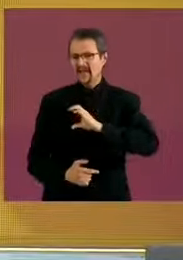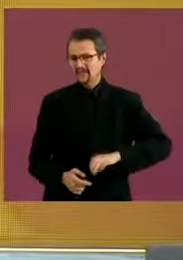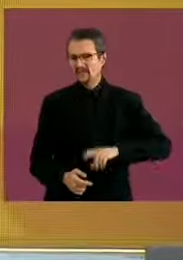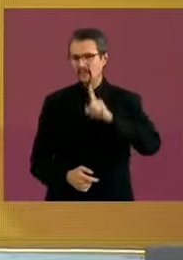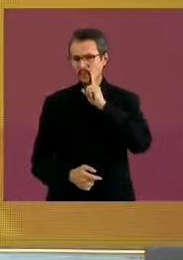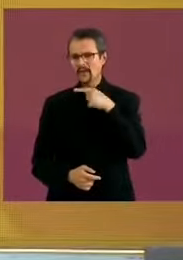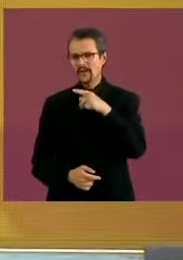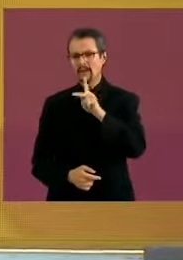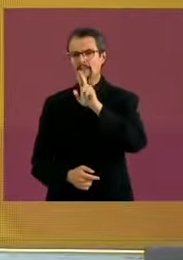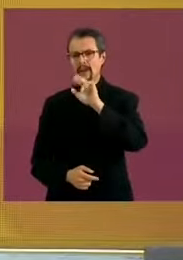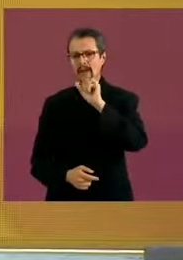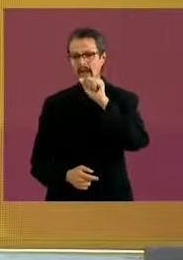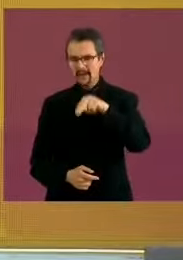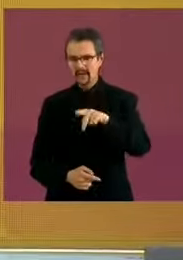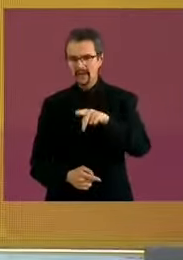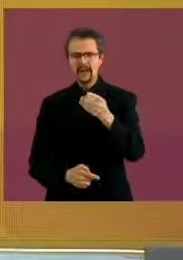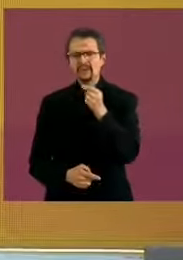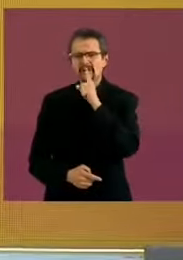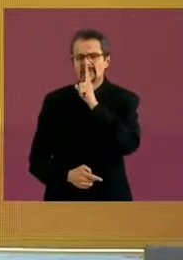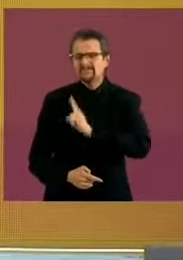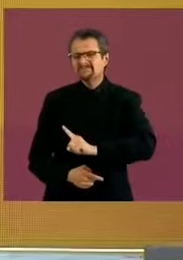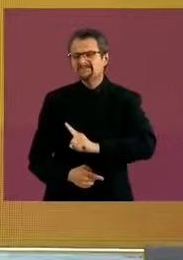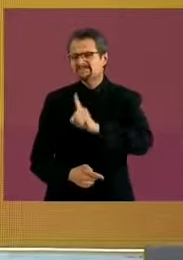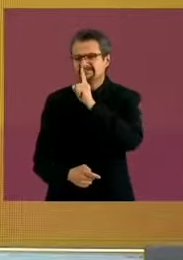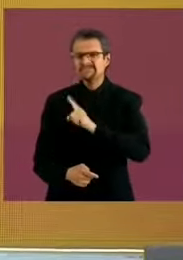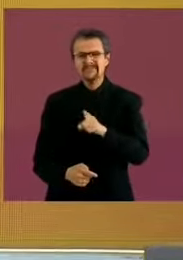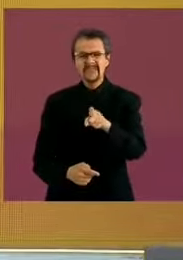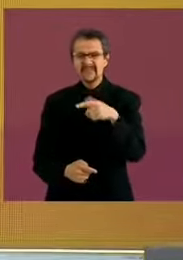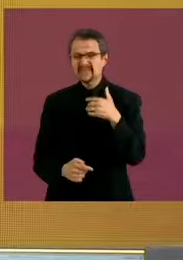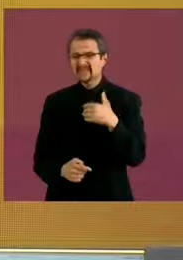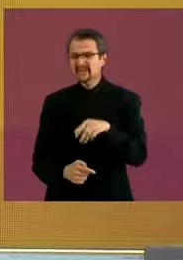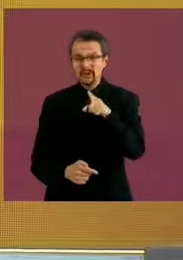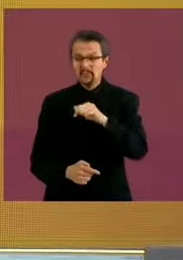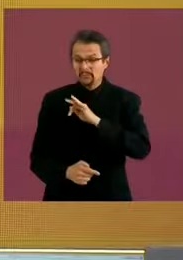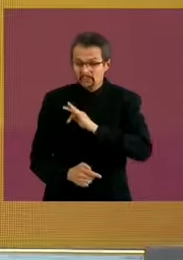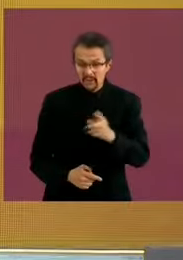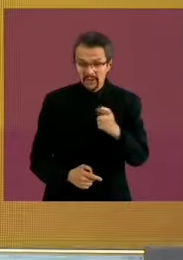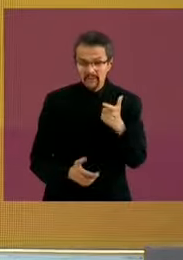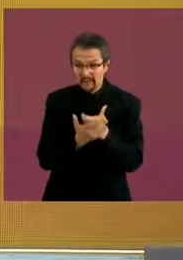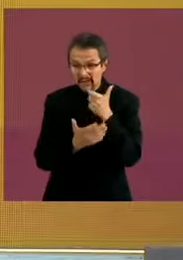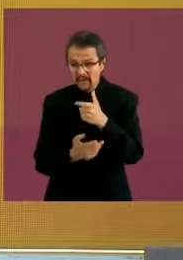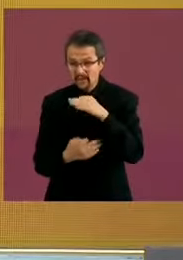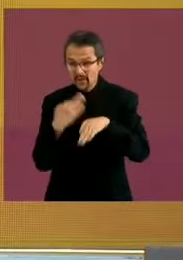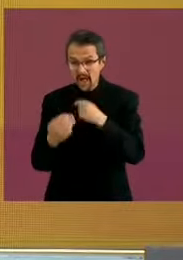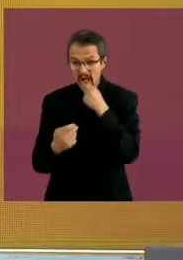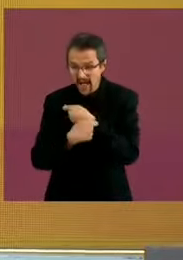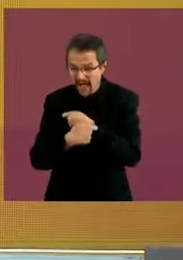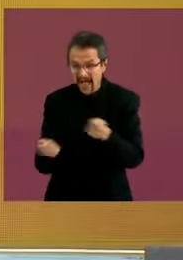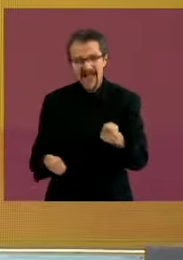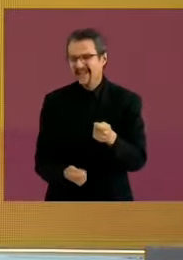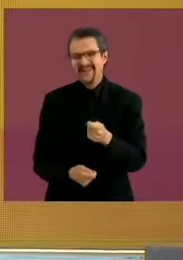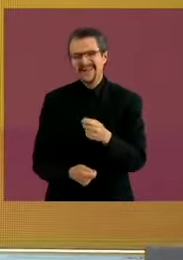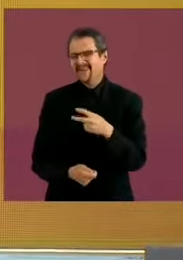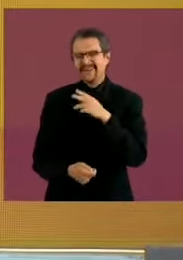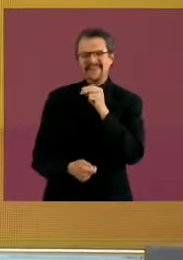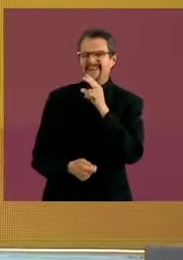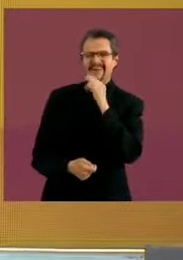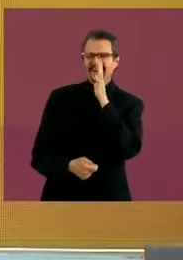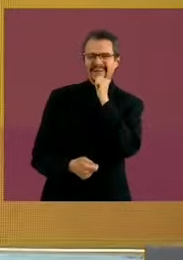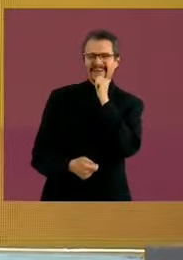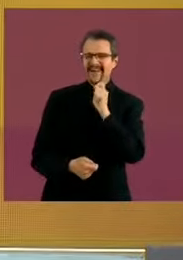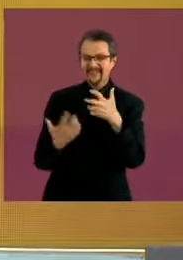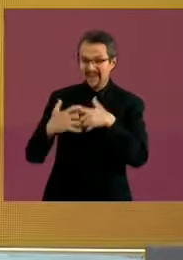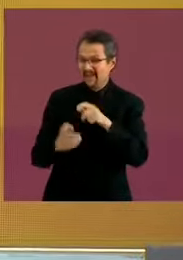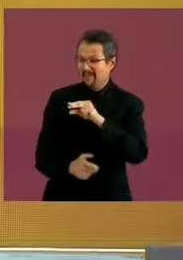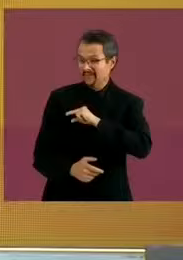verdad es que dice muchas mentiras, porque no sé con cuánto dinero va a poder pagar los medicamentos en instituciones privadas, porque además, como ya